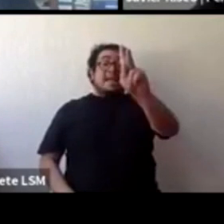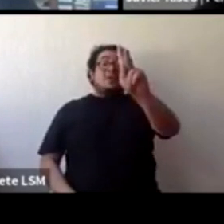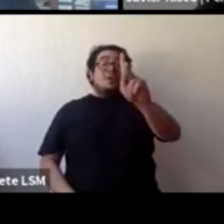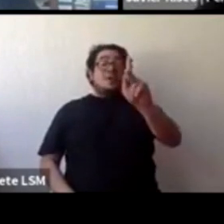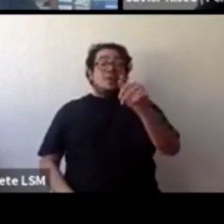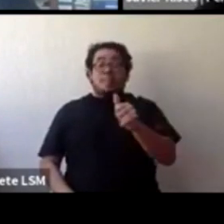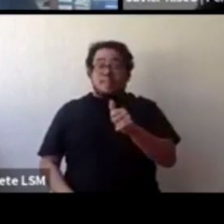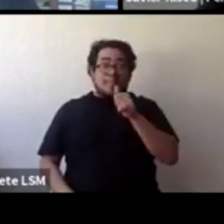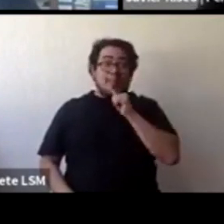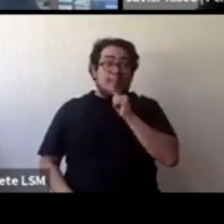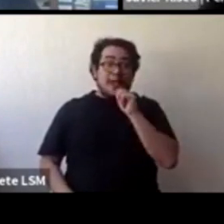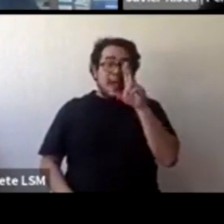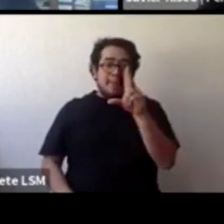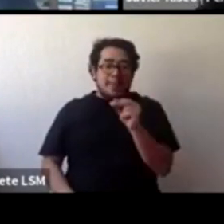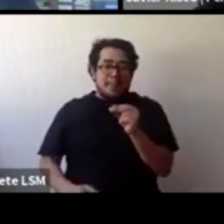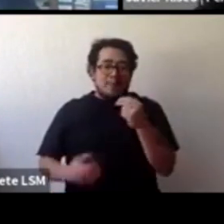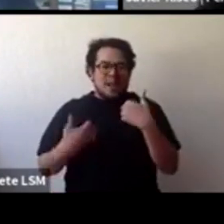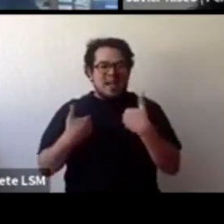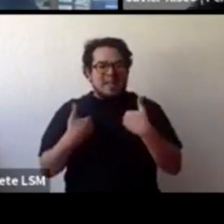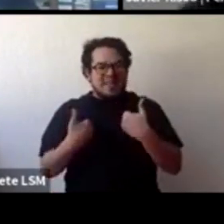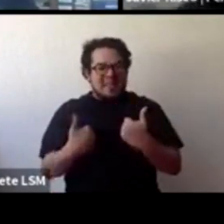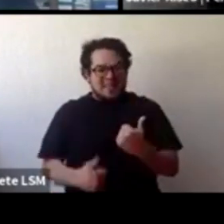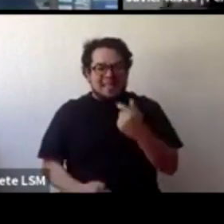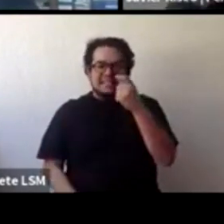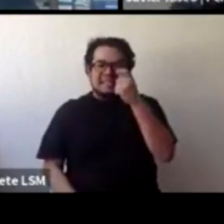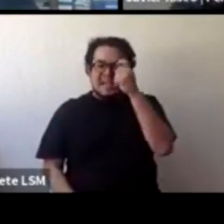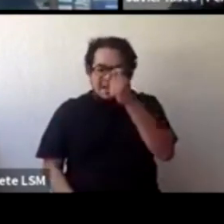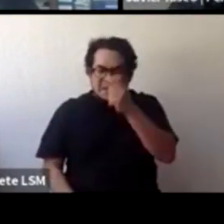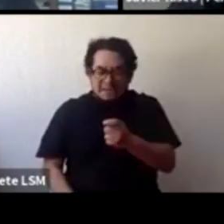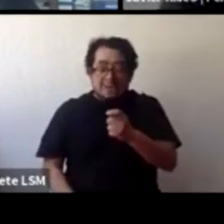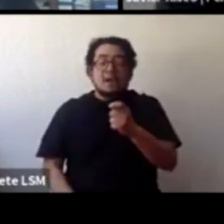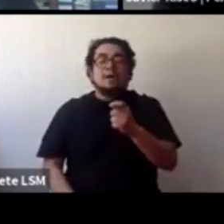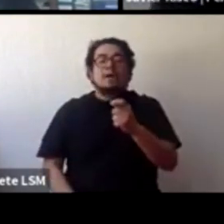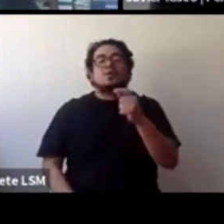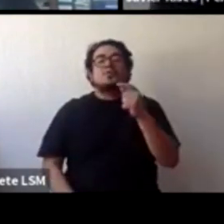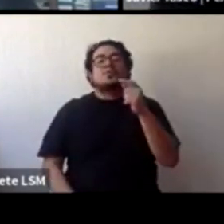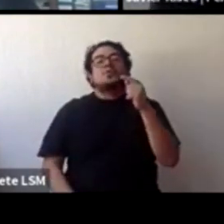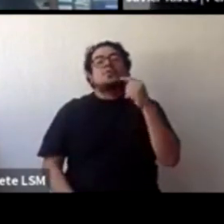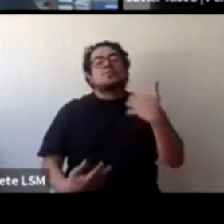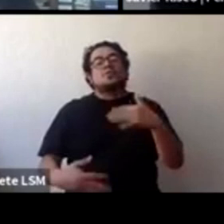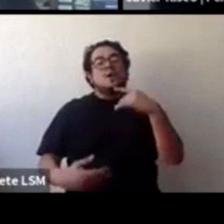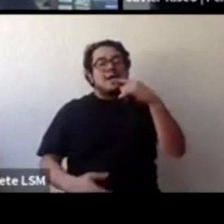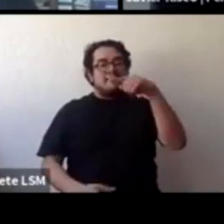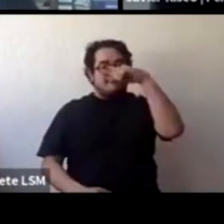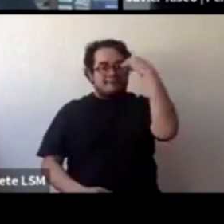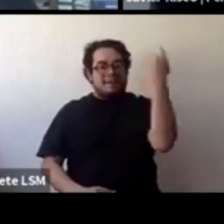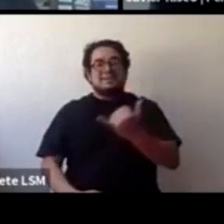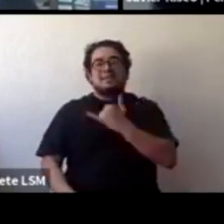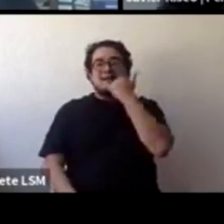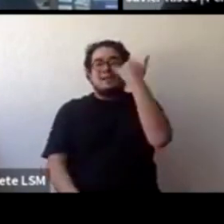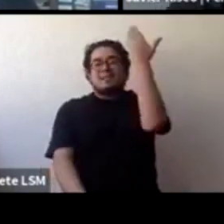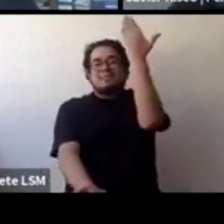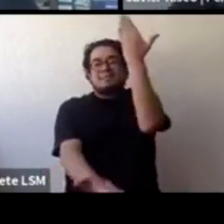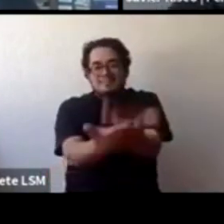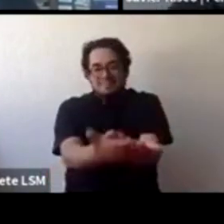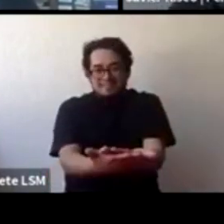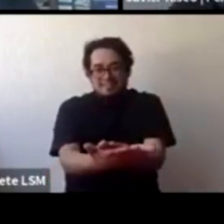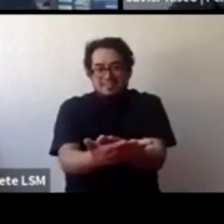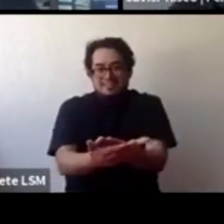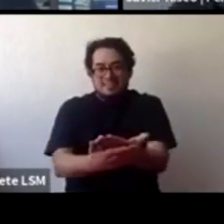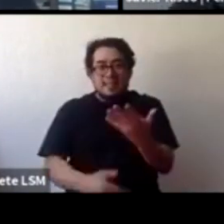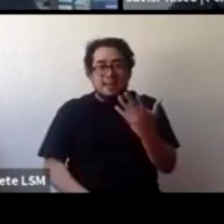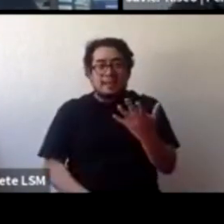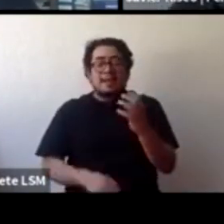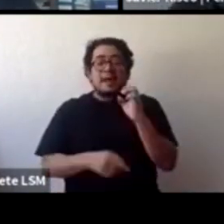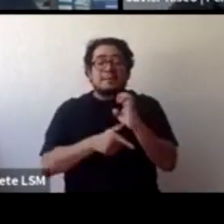exactamente la diferencia, es fácil que puedas caer en esto, Entonces necesitamos que la familia tenga claro qué hacer, que la